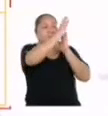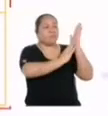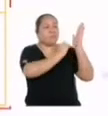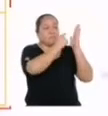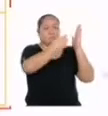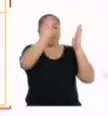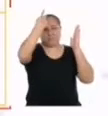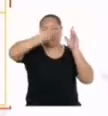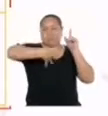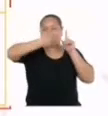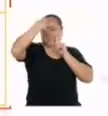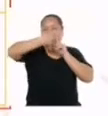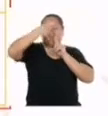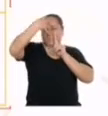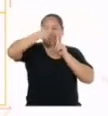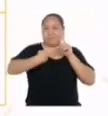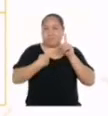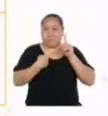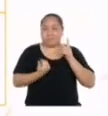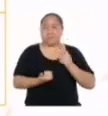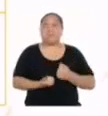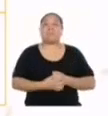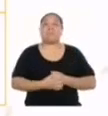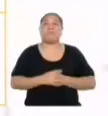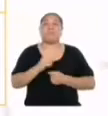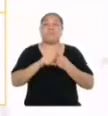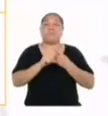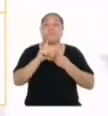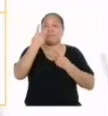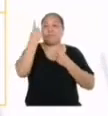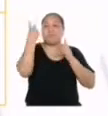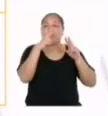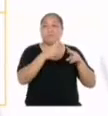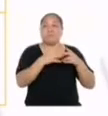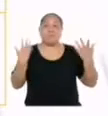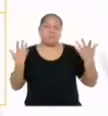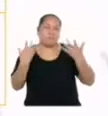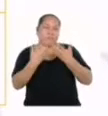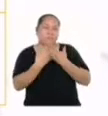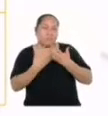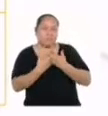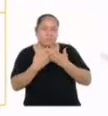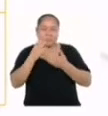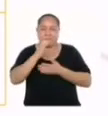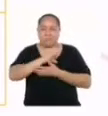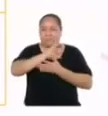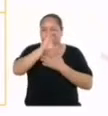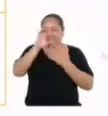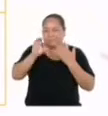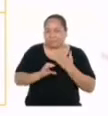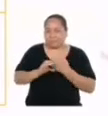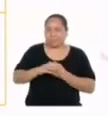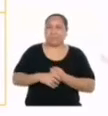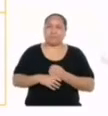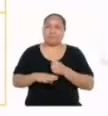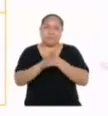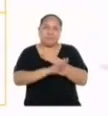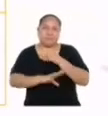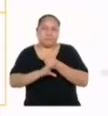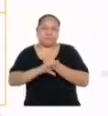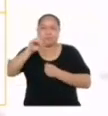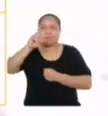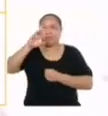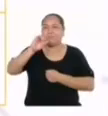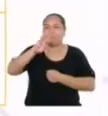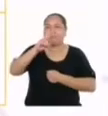auto-evaluación. Sí. Y el primer criterio que vamos a revisar es Relacioné las propiedades, elementos básicos, caras,